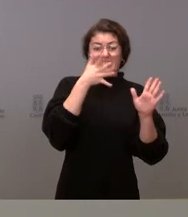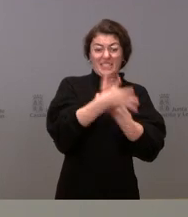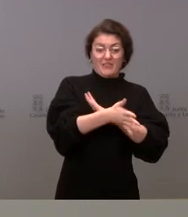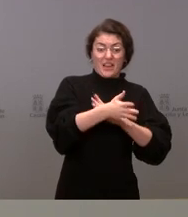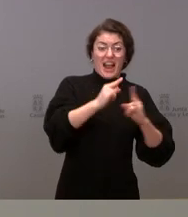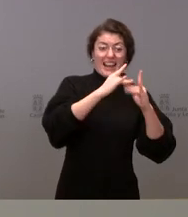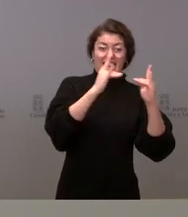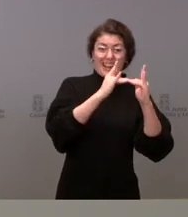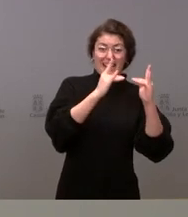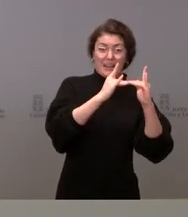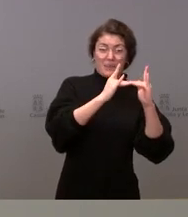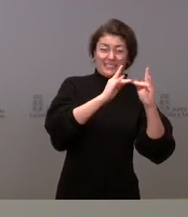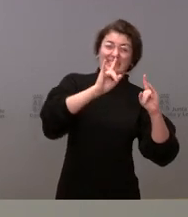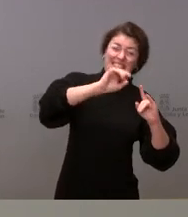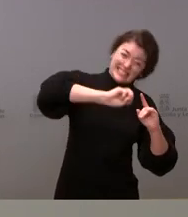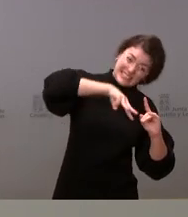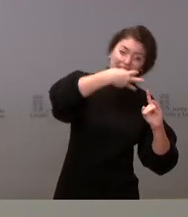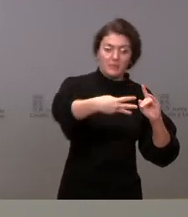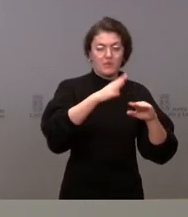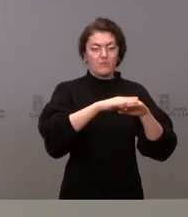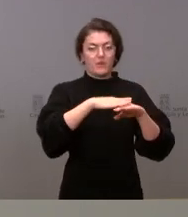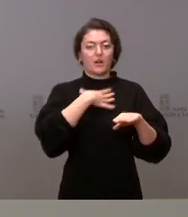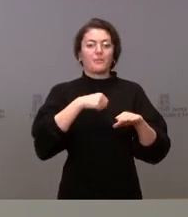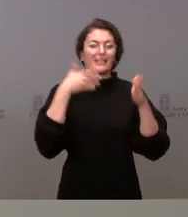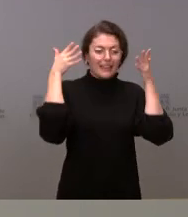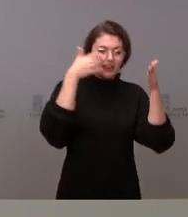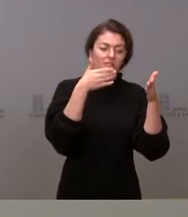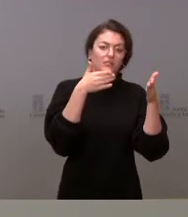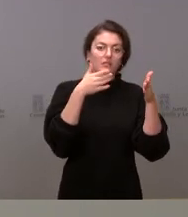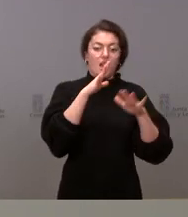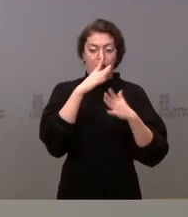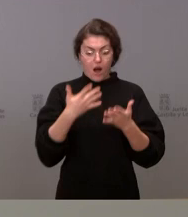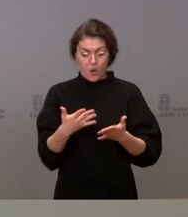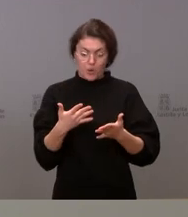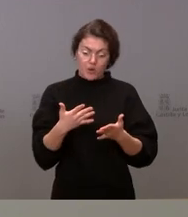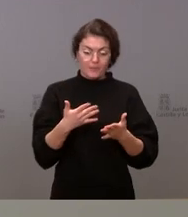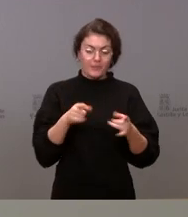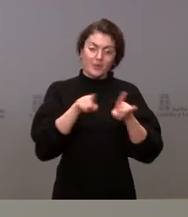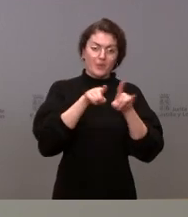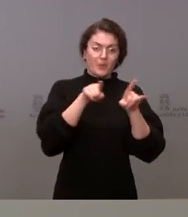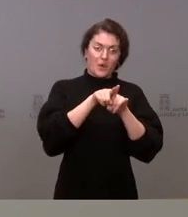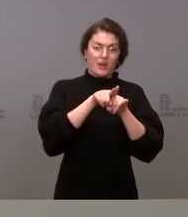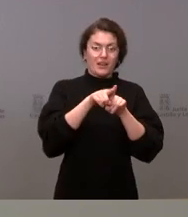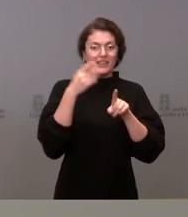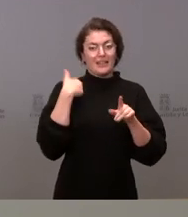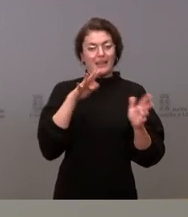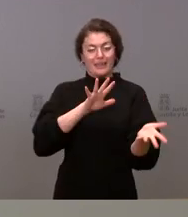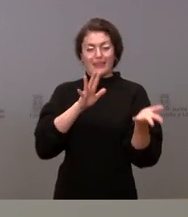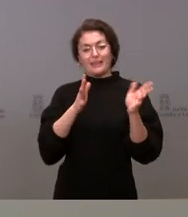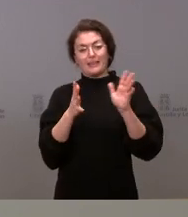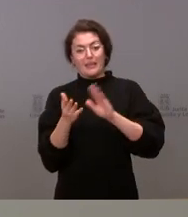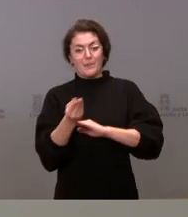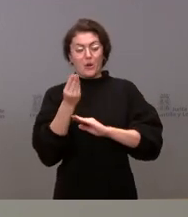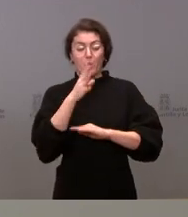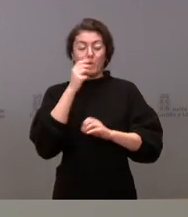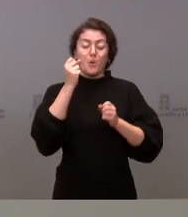abordar el problema y ahora estamos en un momento en el que estábamos retomando con el plan pole que es el plan de ordenación de listas de